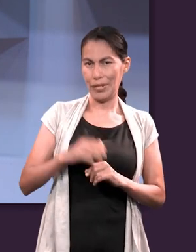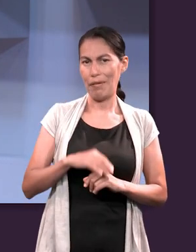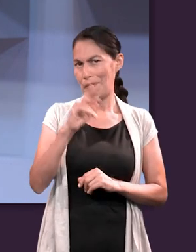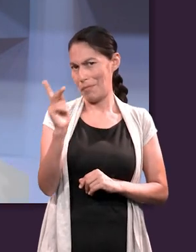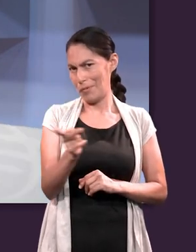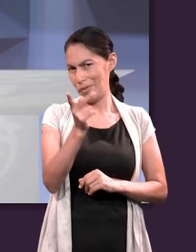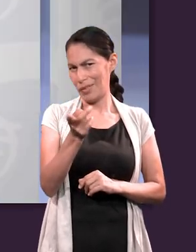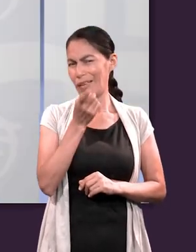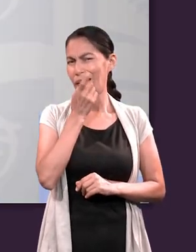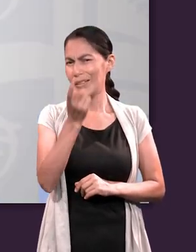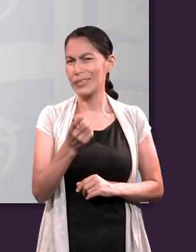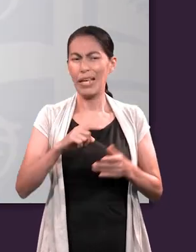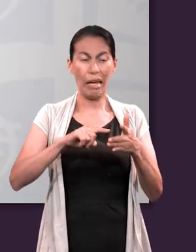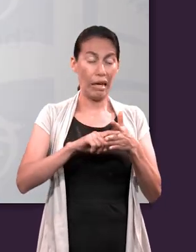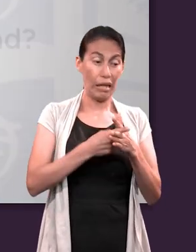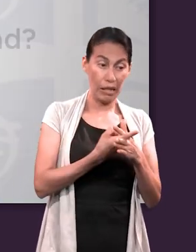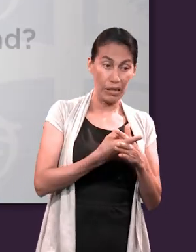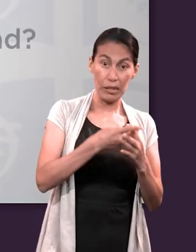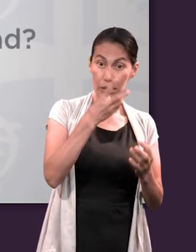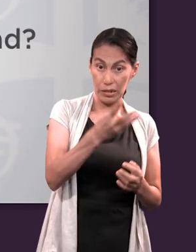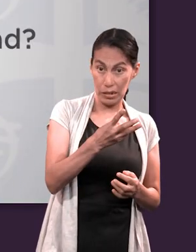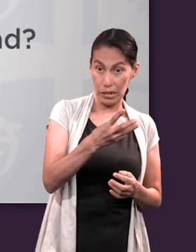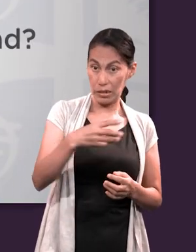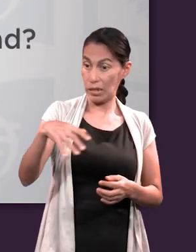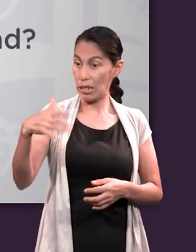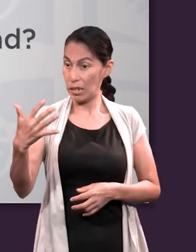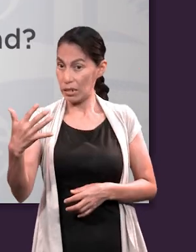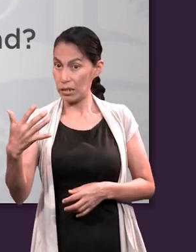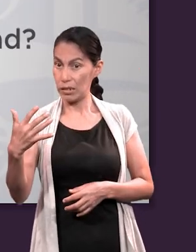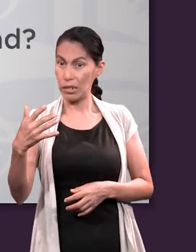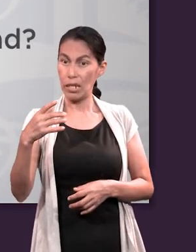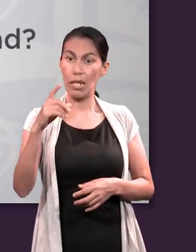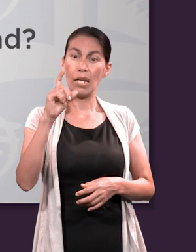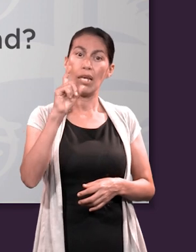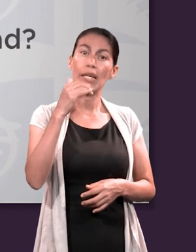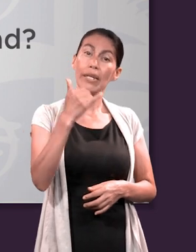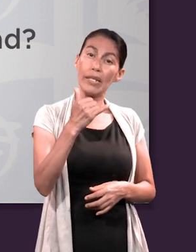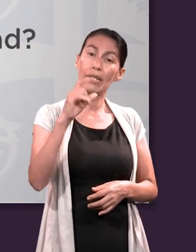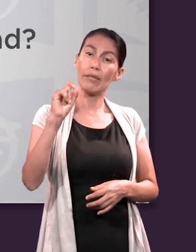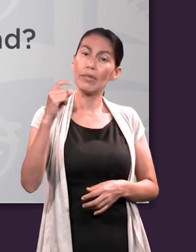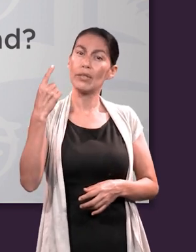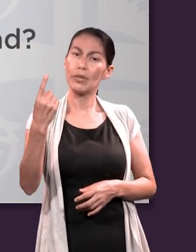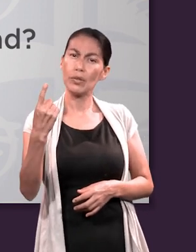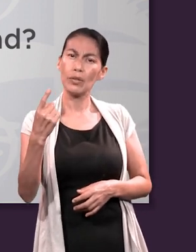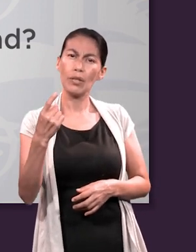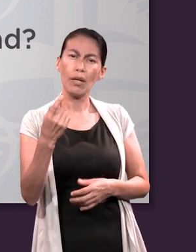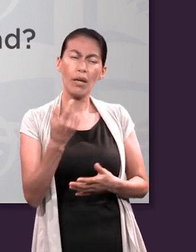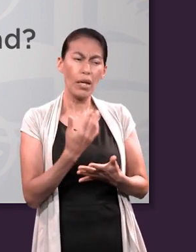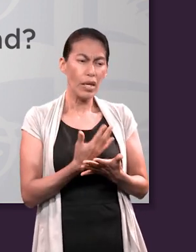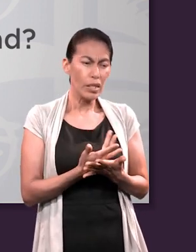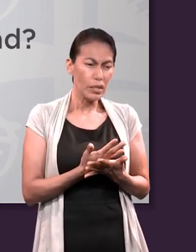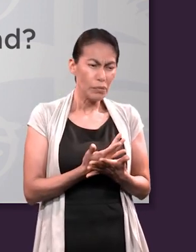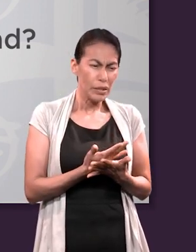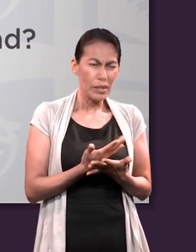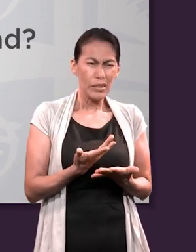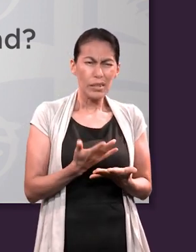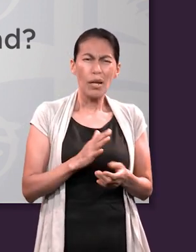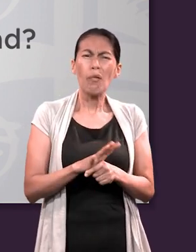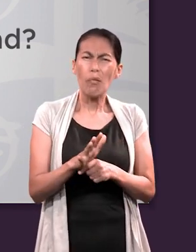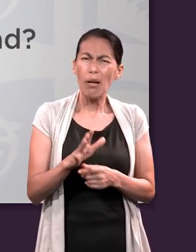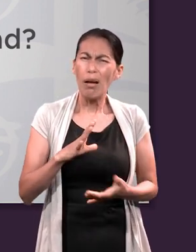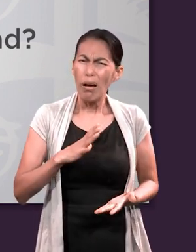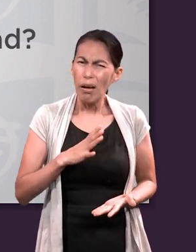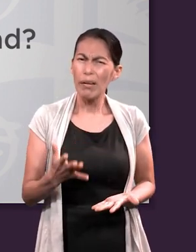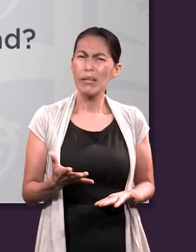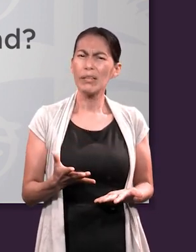experto a la pregunta. Según Génesis 3 con 15 y 21, ¿qué esperanza podemos